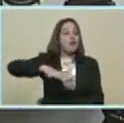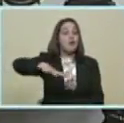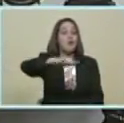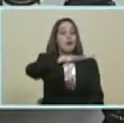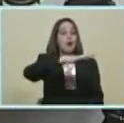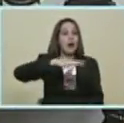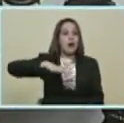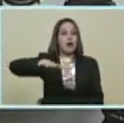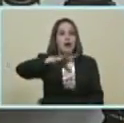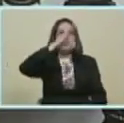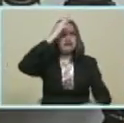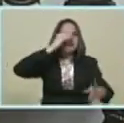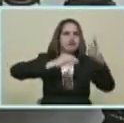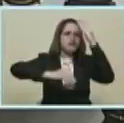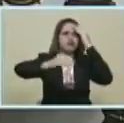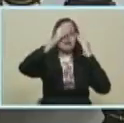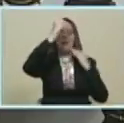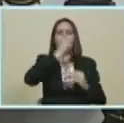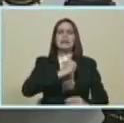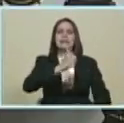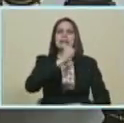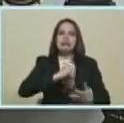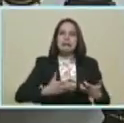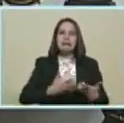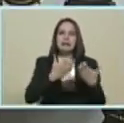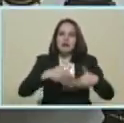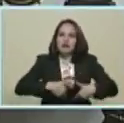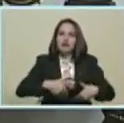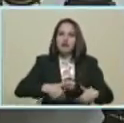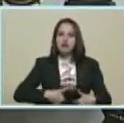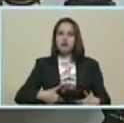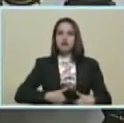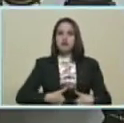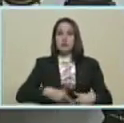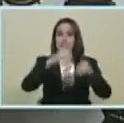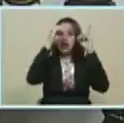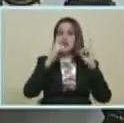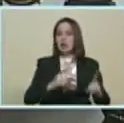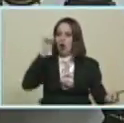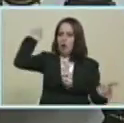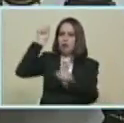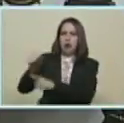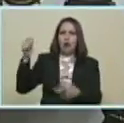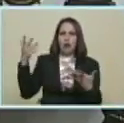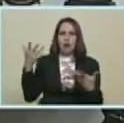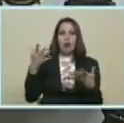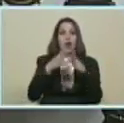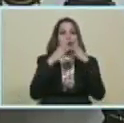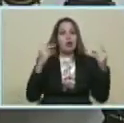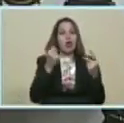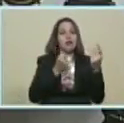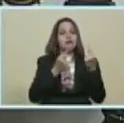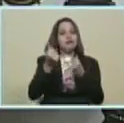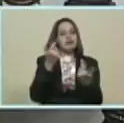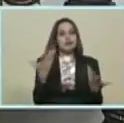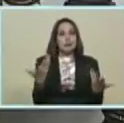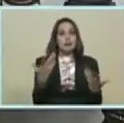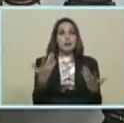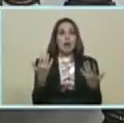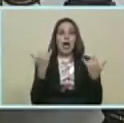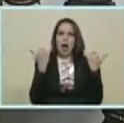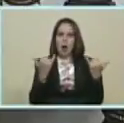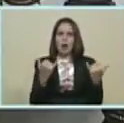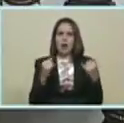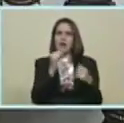Que ha aprendido A resistir A luchar Y que está Decidido A vencer En el campo De la economía Bueno Tenemos un